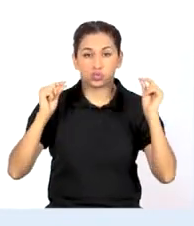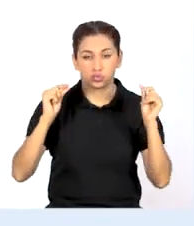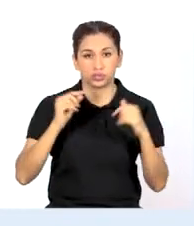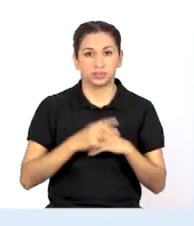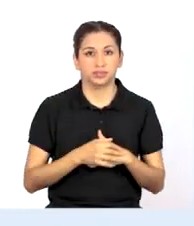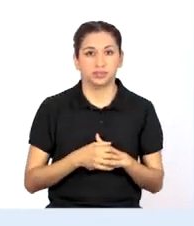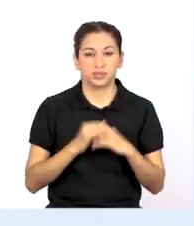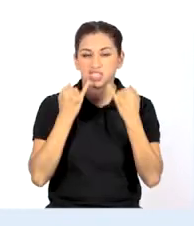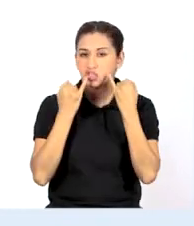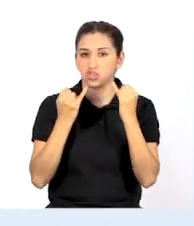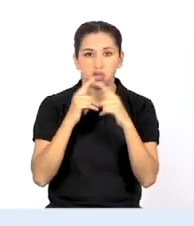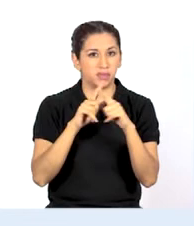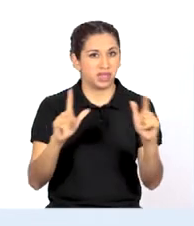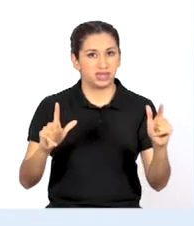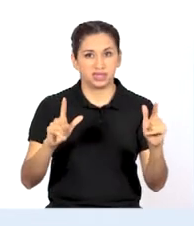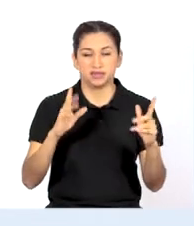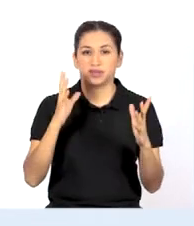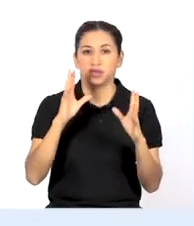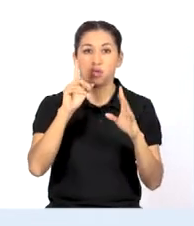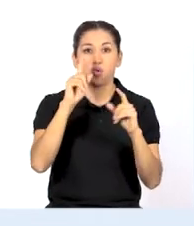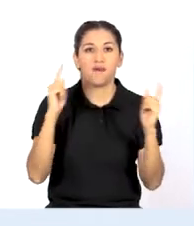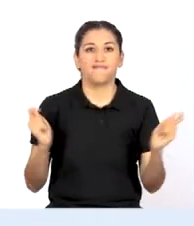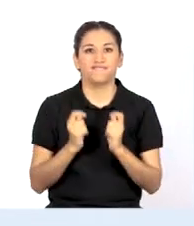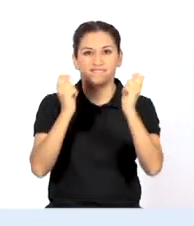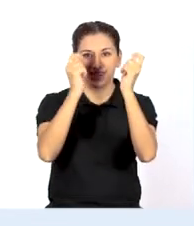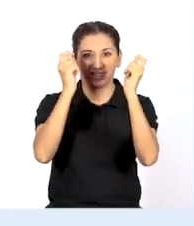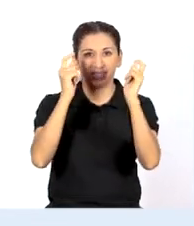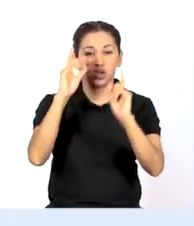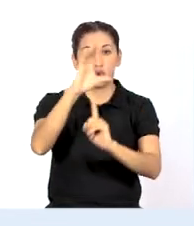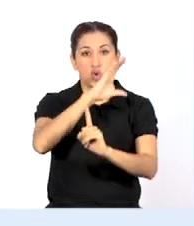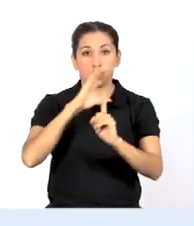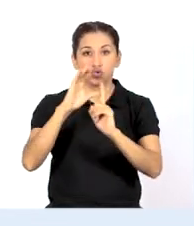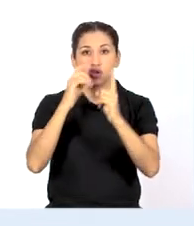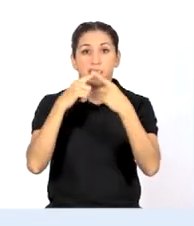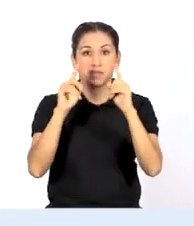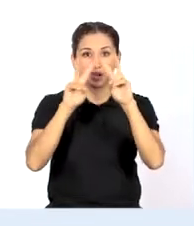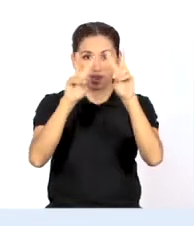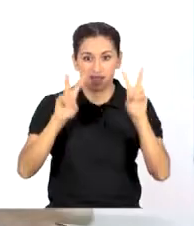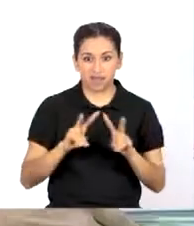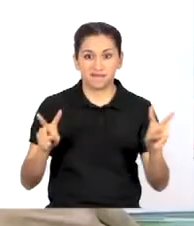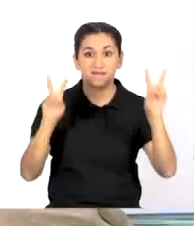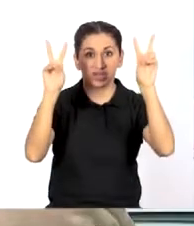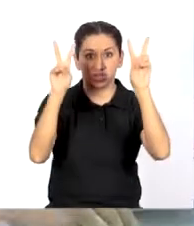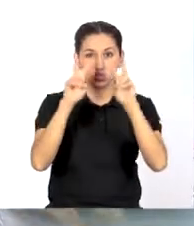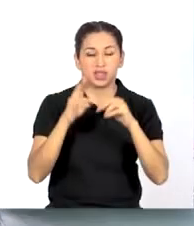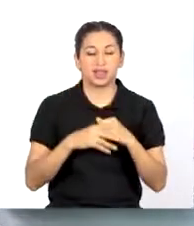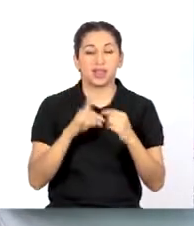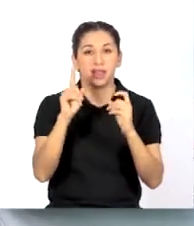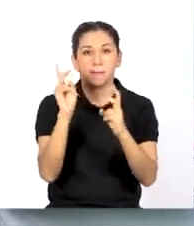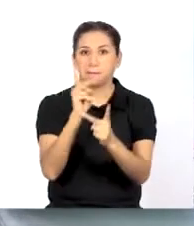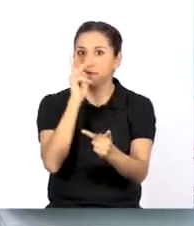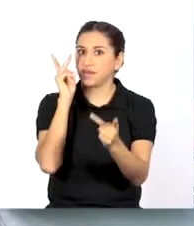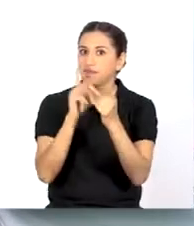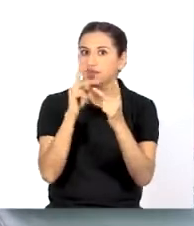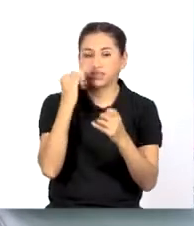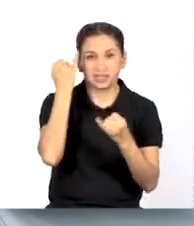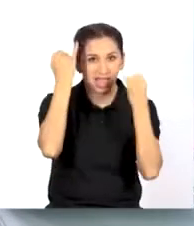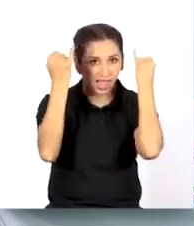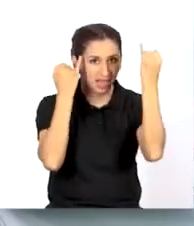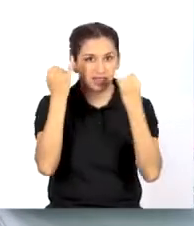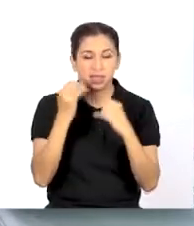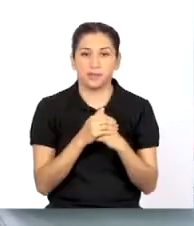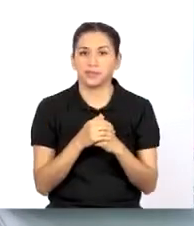u originaria. Un festival intercultural virtual. ¡Excelentes propuestas